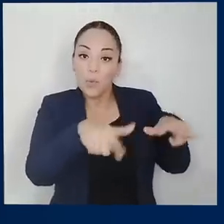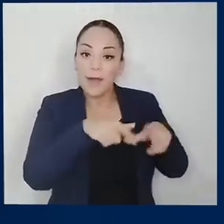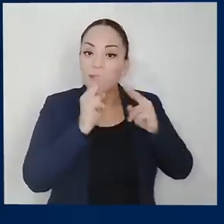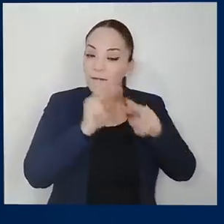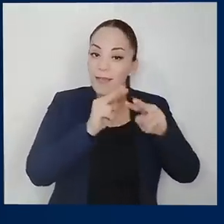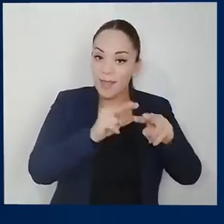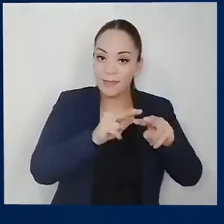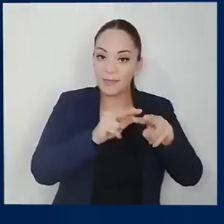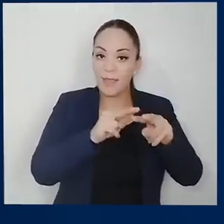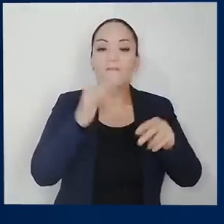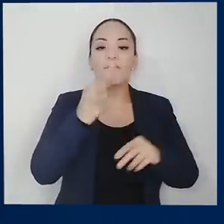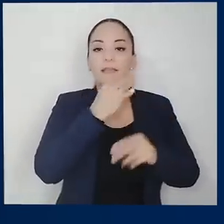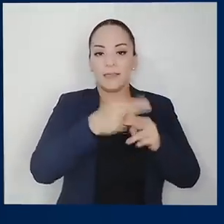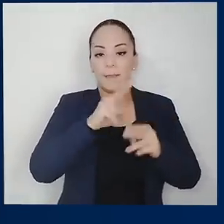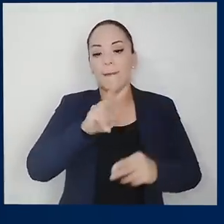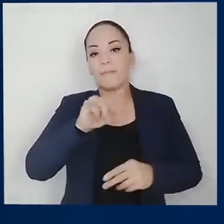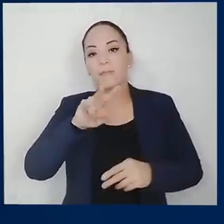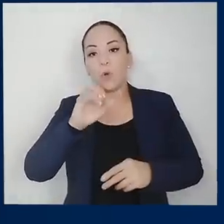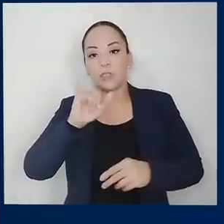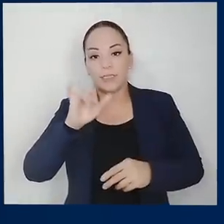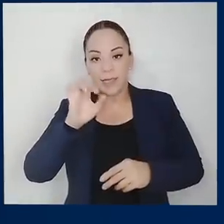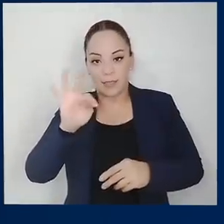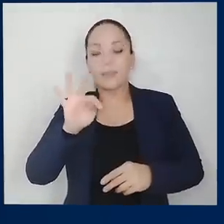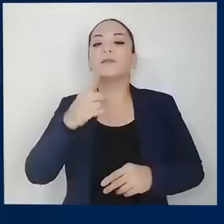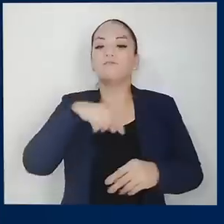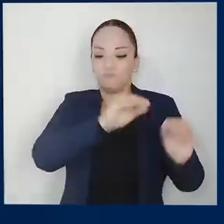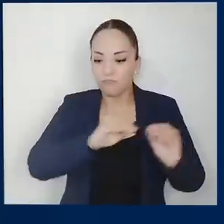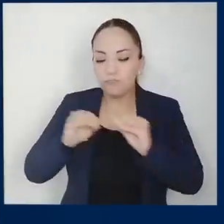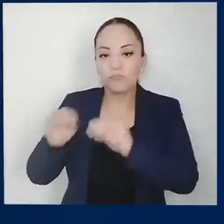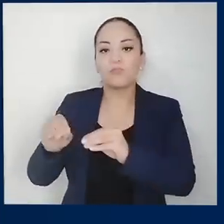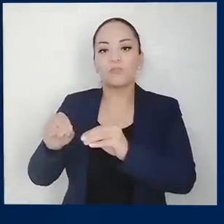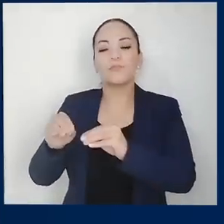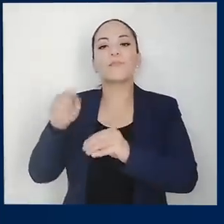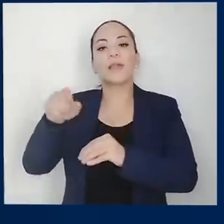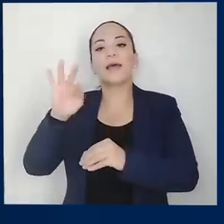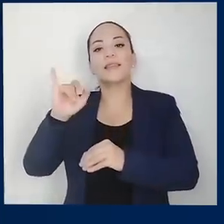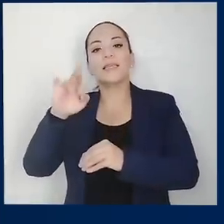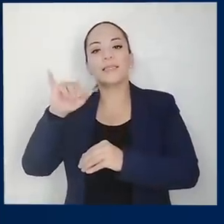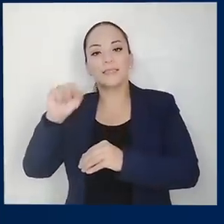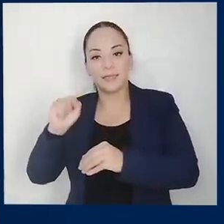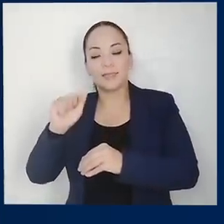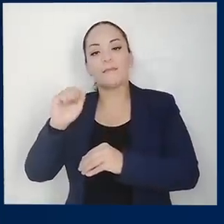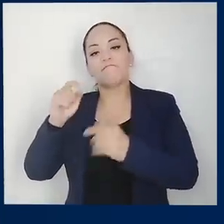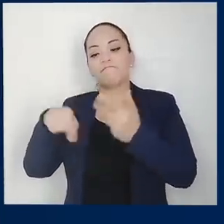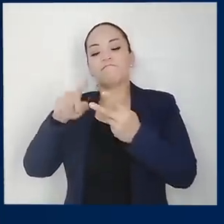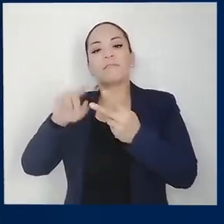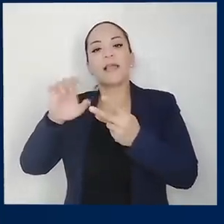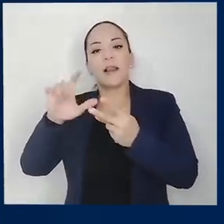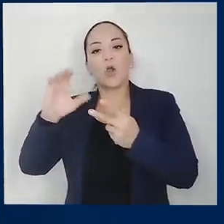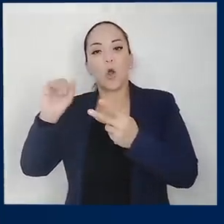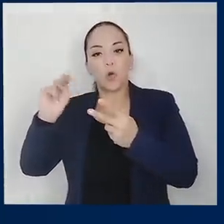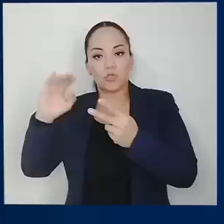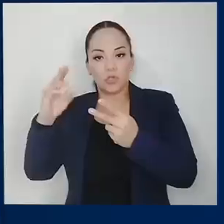vigilancia que estaba en la finca Vivo Jet, a los puestos policiales de Tiricias y El Concho. Nuestros oficiales